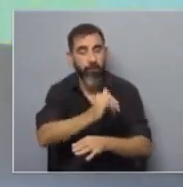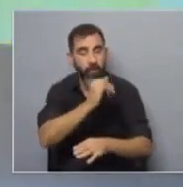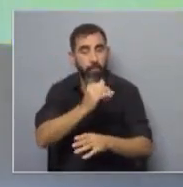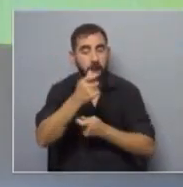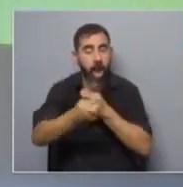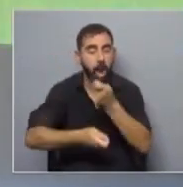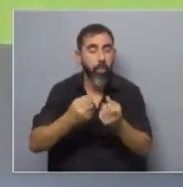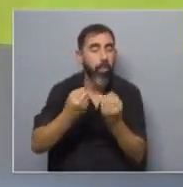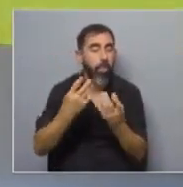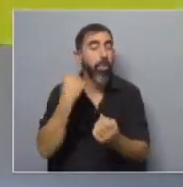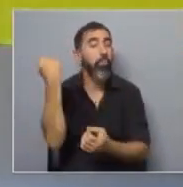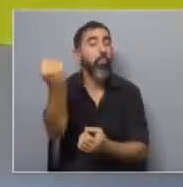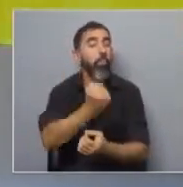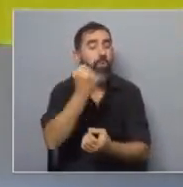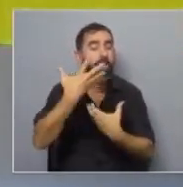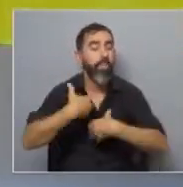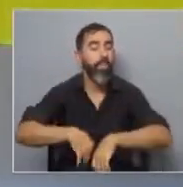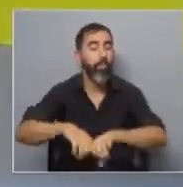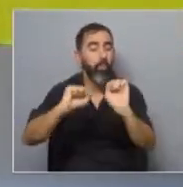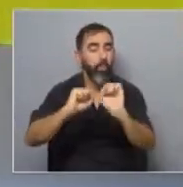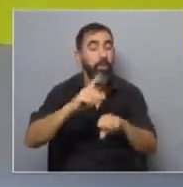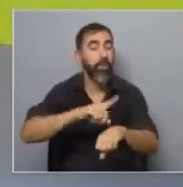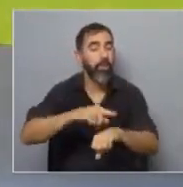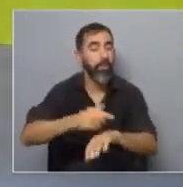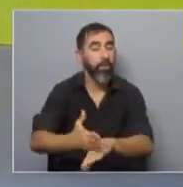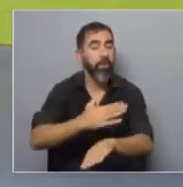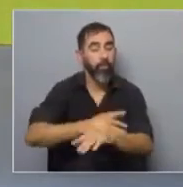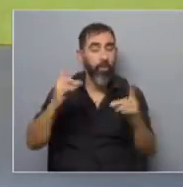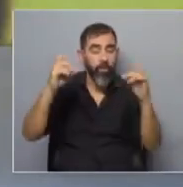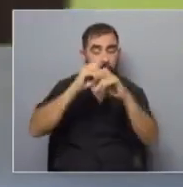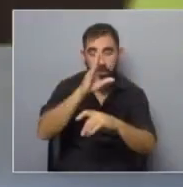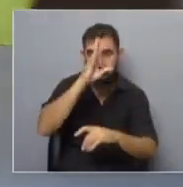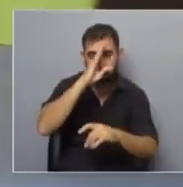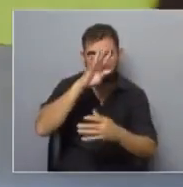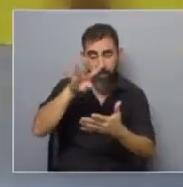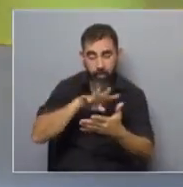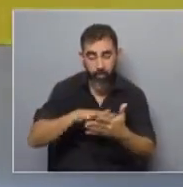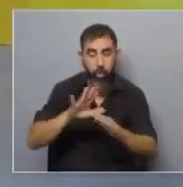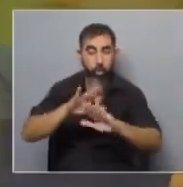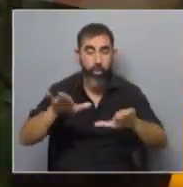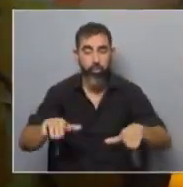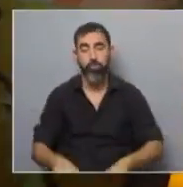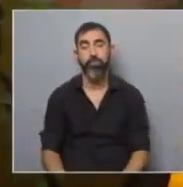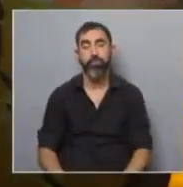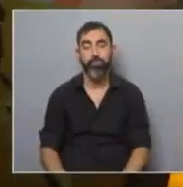aporte y por qué es importante detectar con tiempo las dificultades de aprendizaje que lecturan los niños.